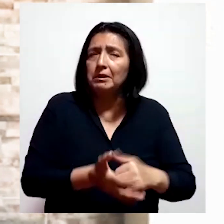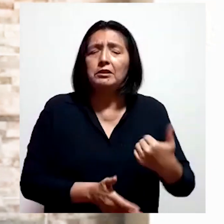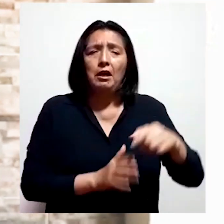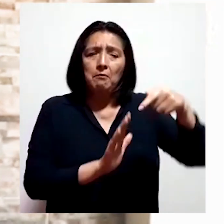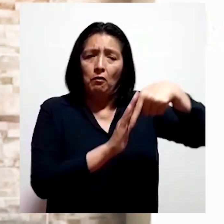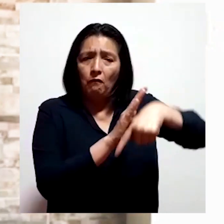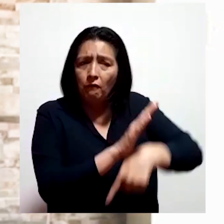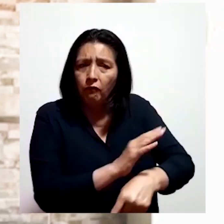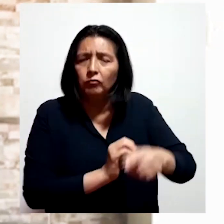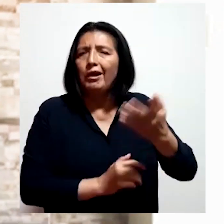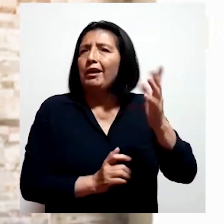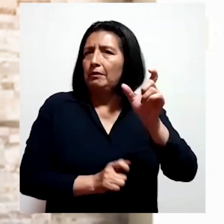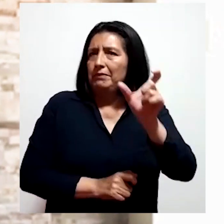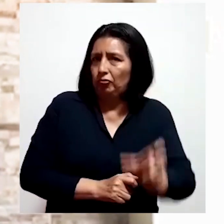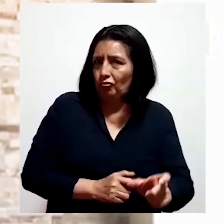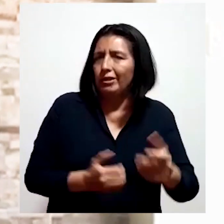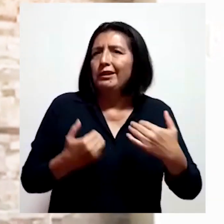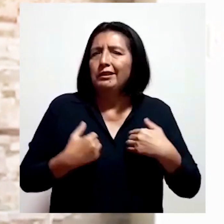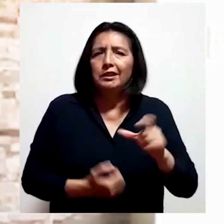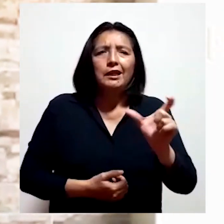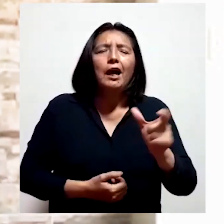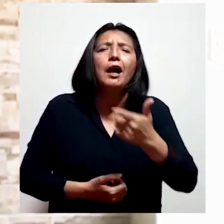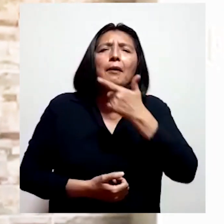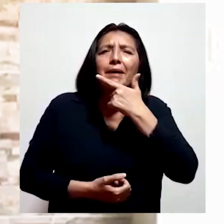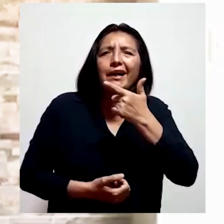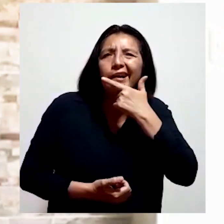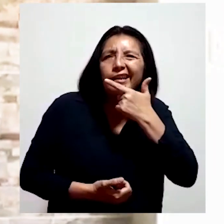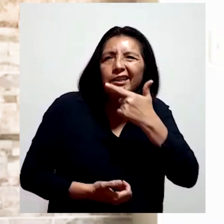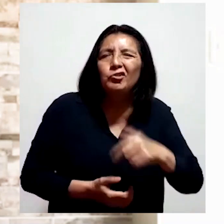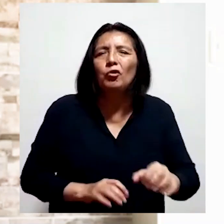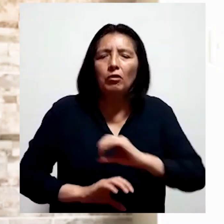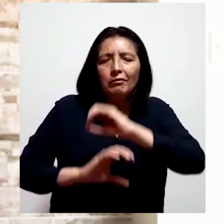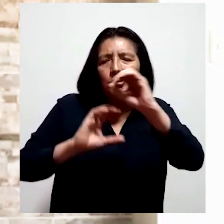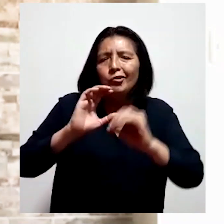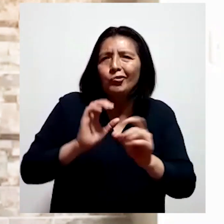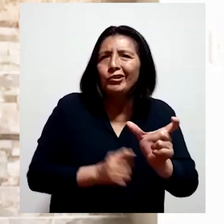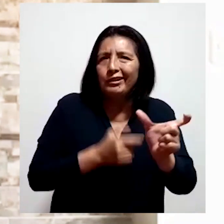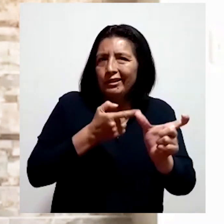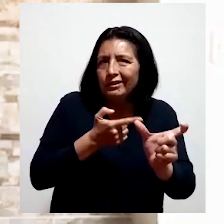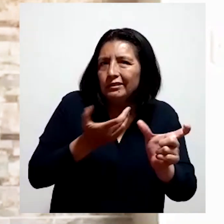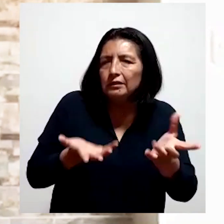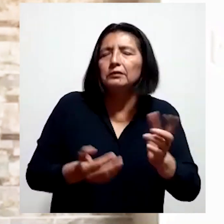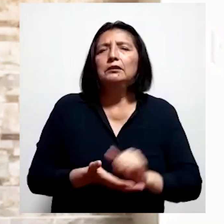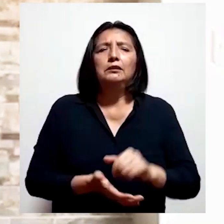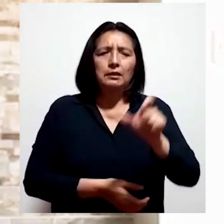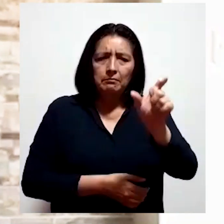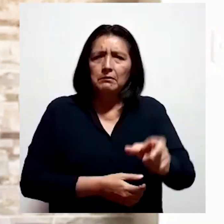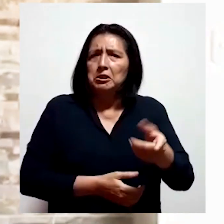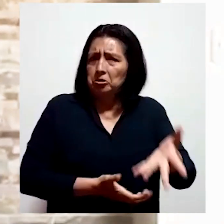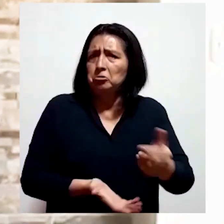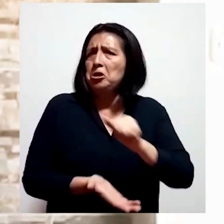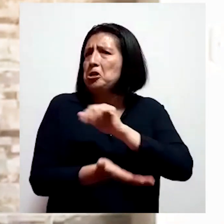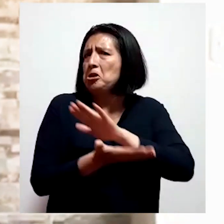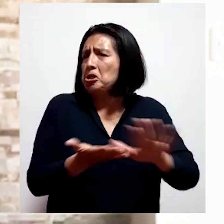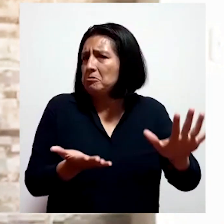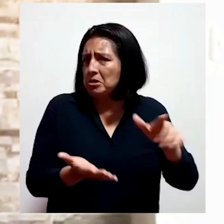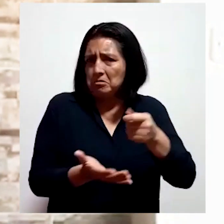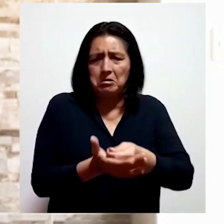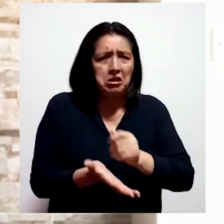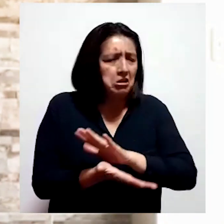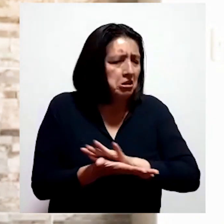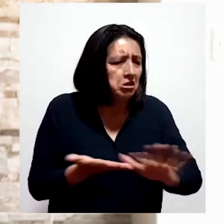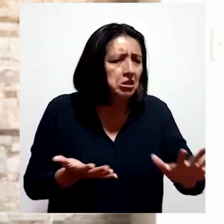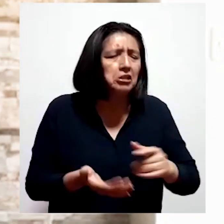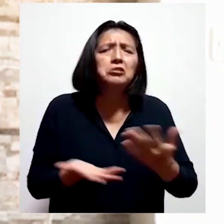discapacidad severa, es decir, aquella que tenga el carnet amarillo entregado por Conadis, tiene pase